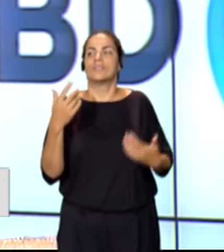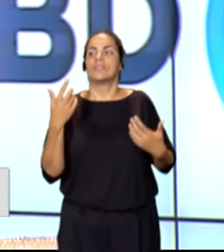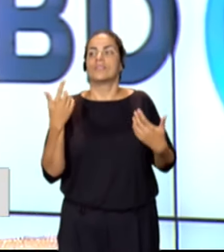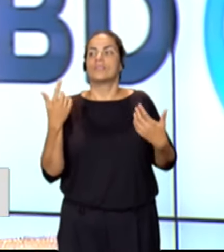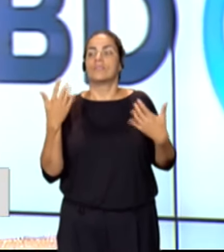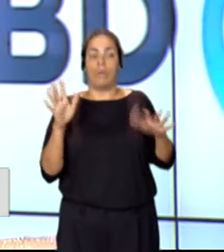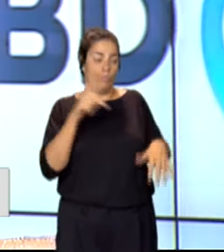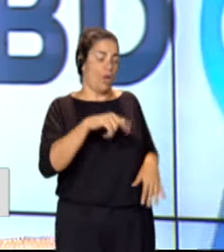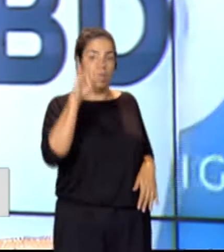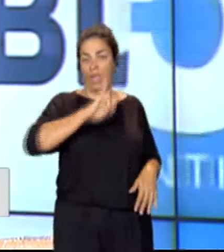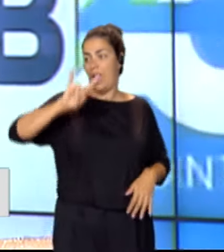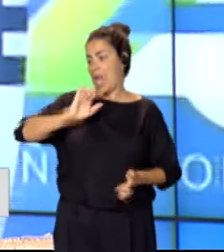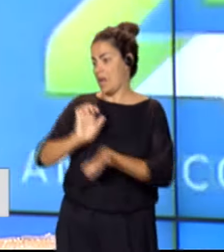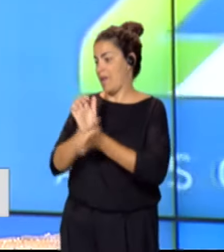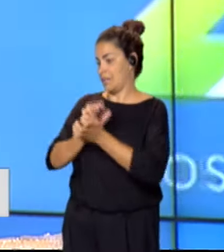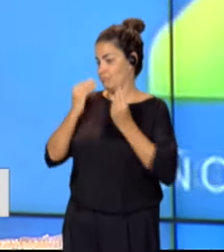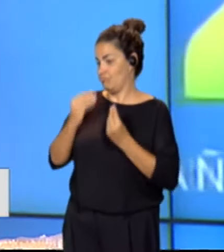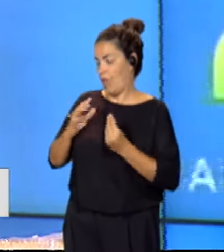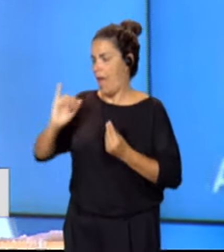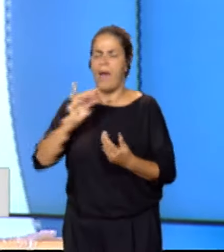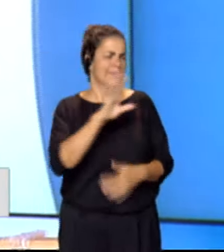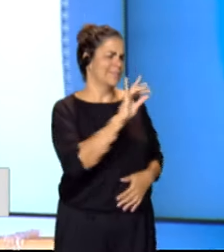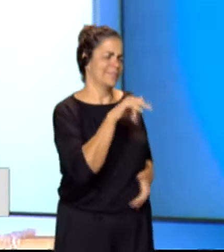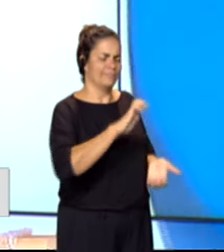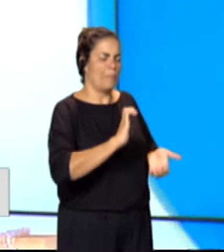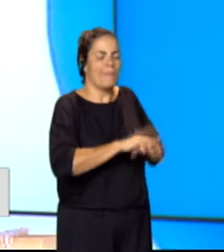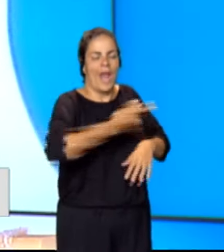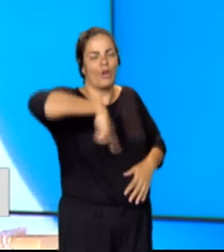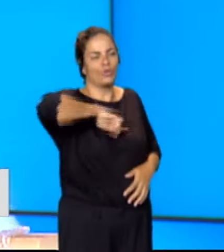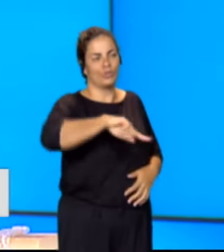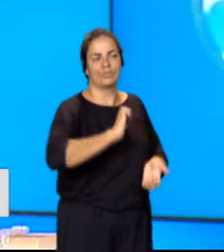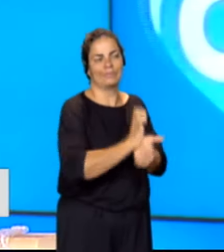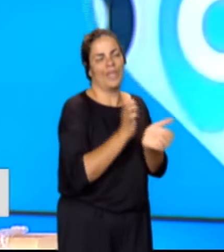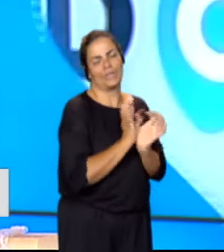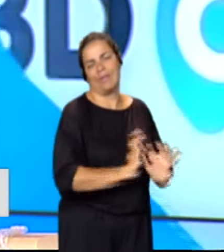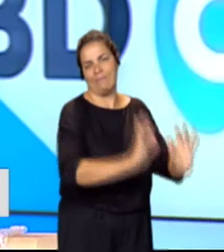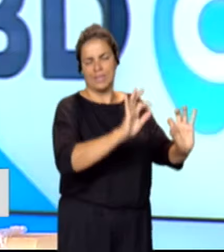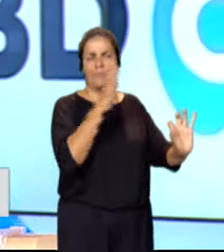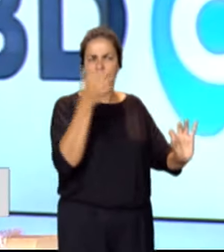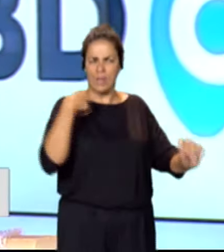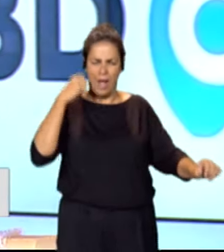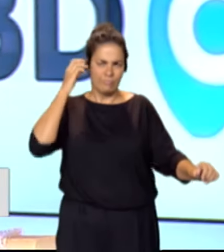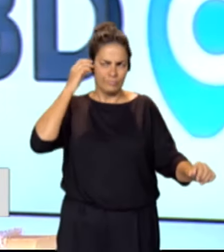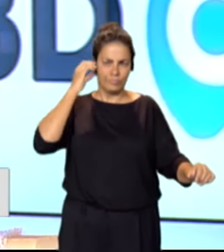Canarias, oye, tenemos lo nuestro. Sí, es algo, es especial, es un queso especial para nosotros. Llevamos muchísimos años